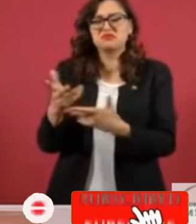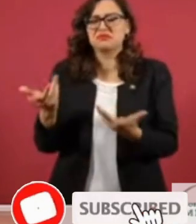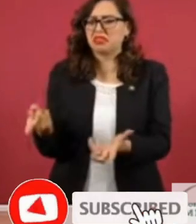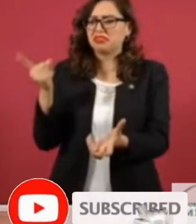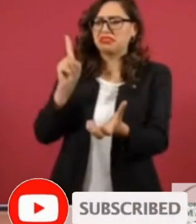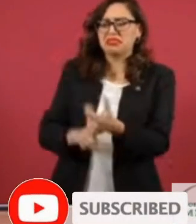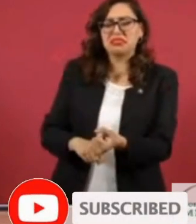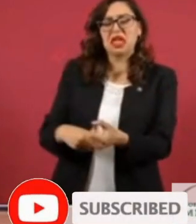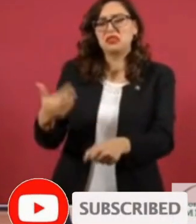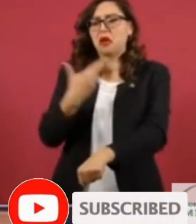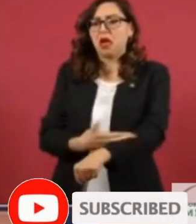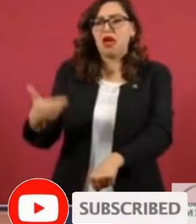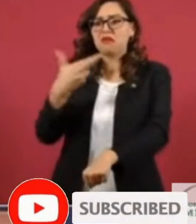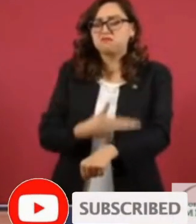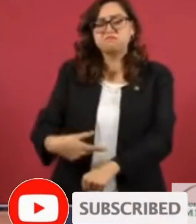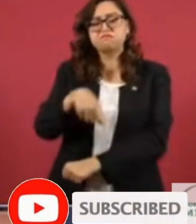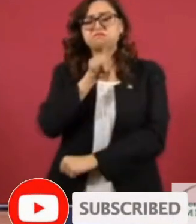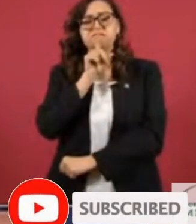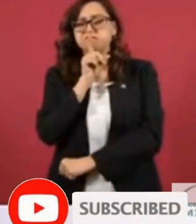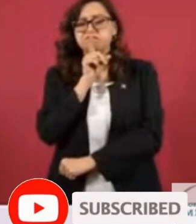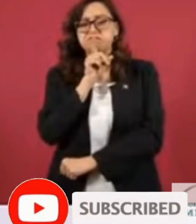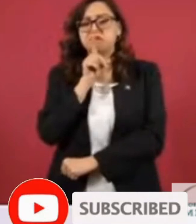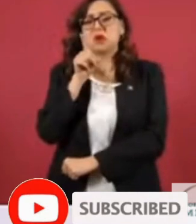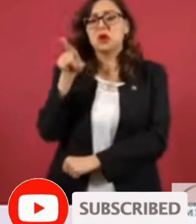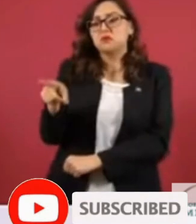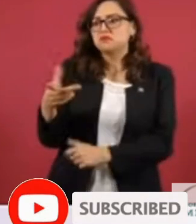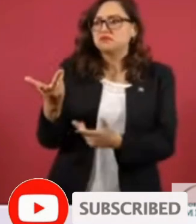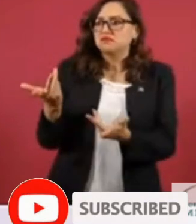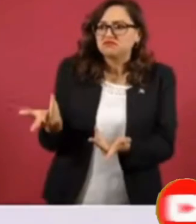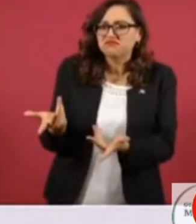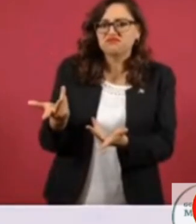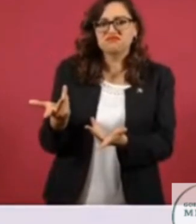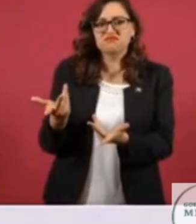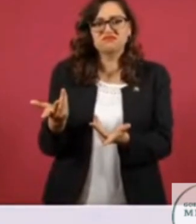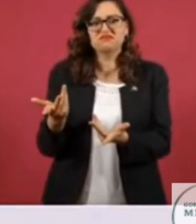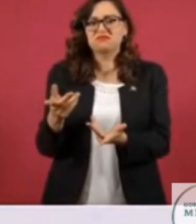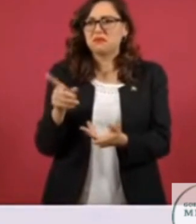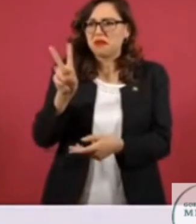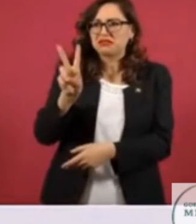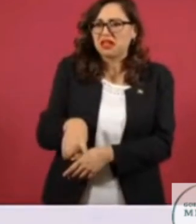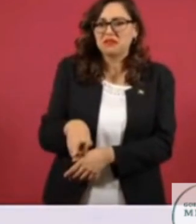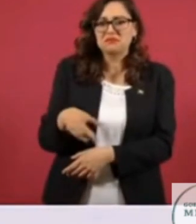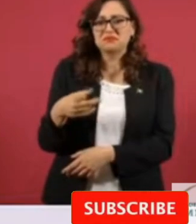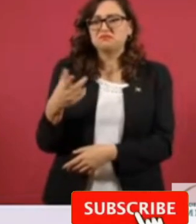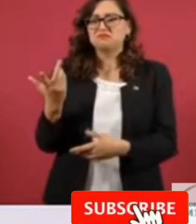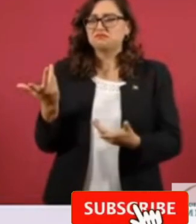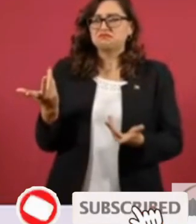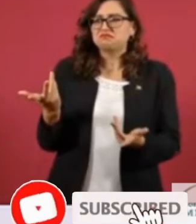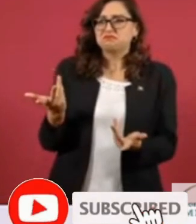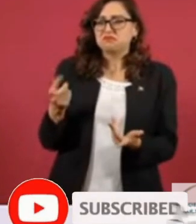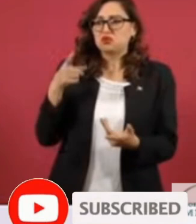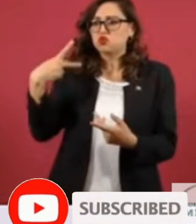ineficacia política que la deja en un papel meramente